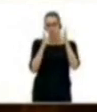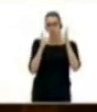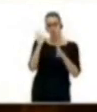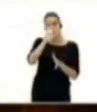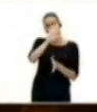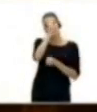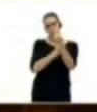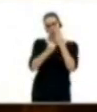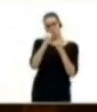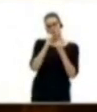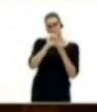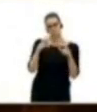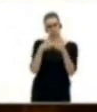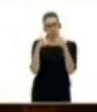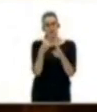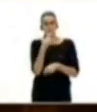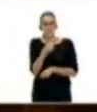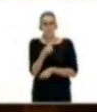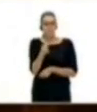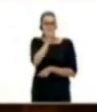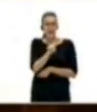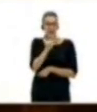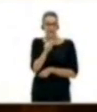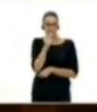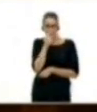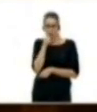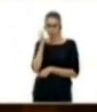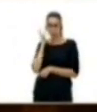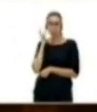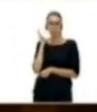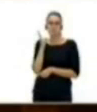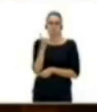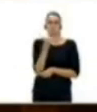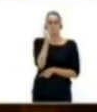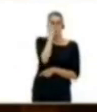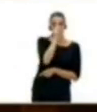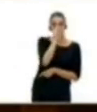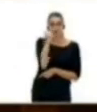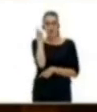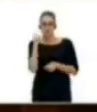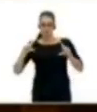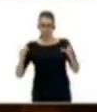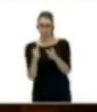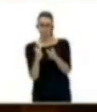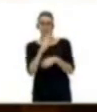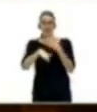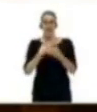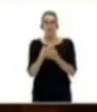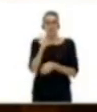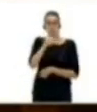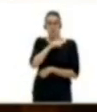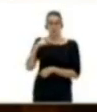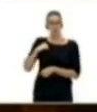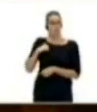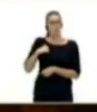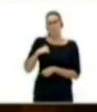en Canarias se incrementado en los últimos años el número de alumnos por profesor, hasta ser la comunidad autónoma con mayor